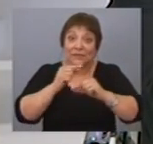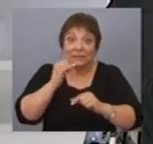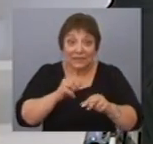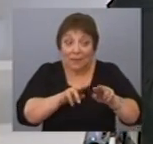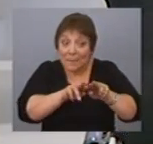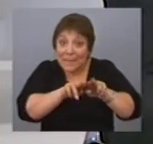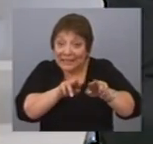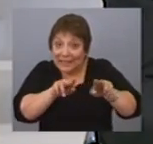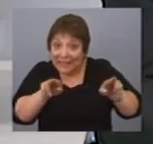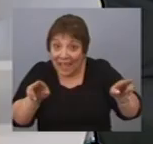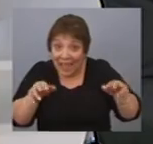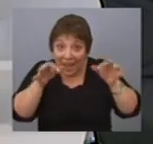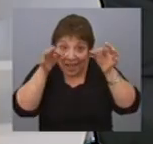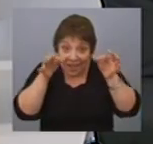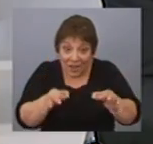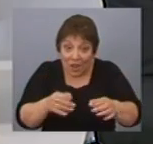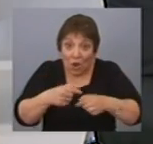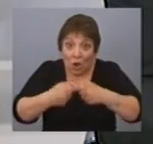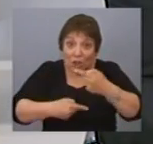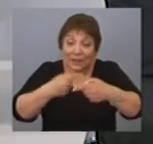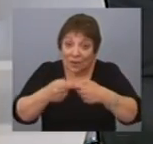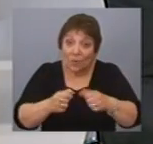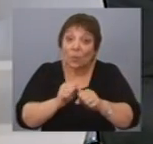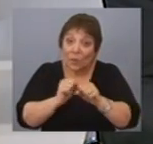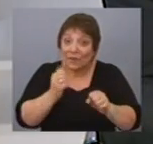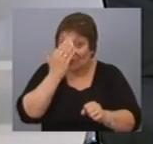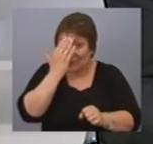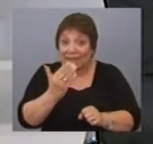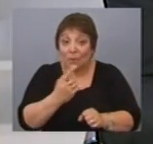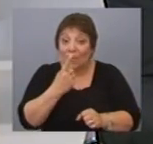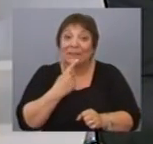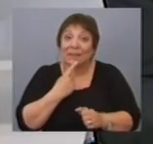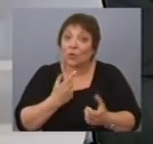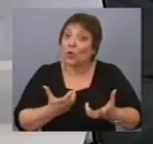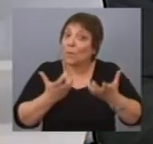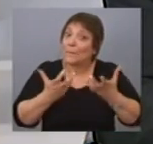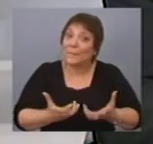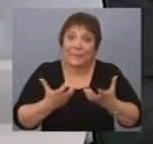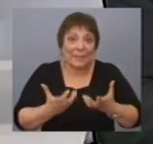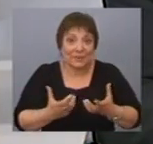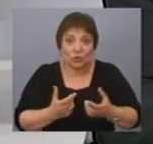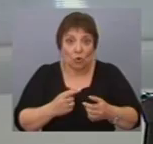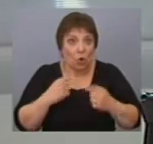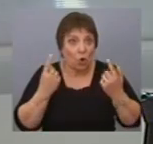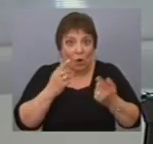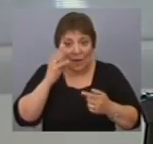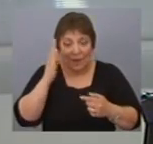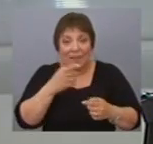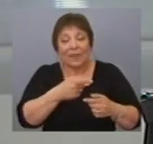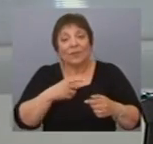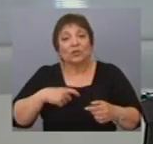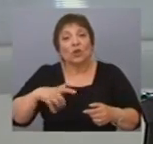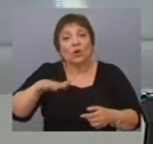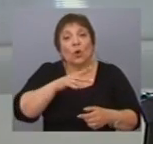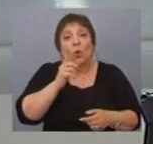y si este efecto efectivamente es continuo, haga del Frente Amplio un partido con un gran peso nacional. Su colega, el sociólogo